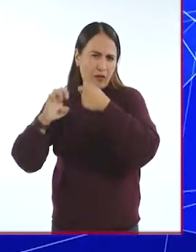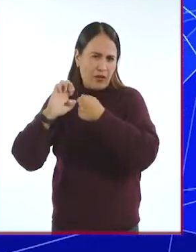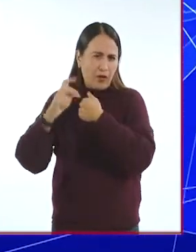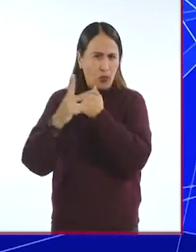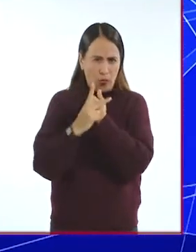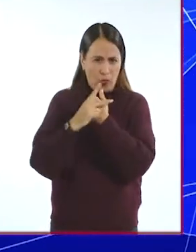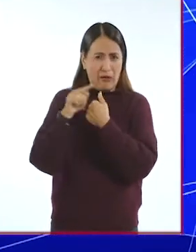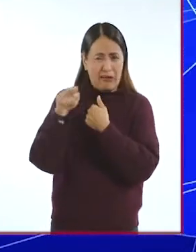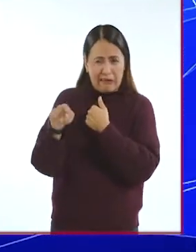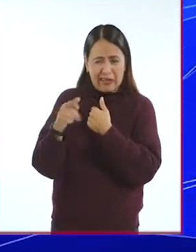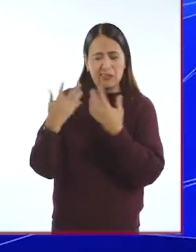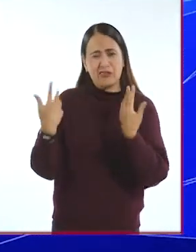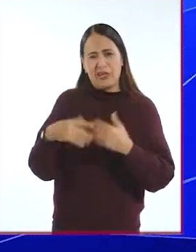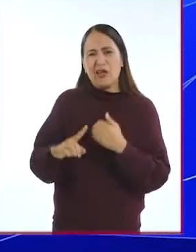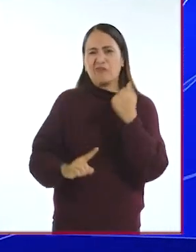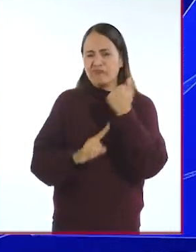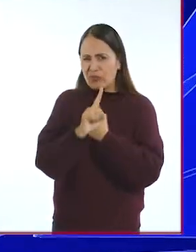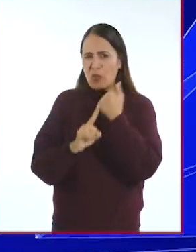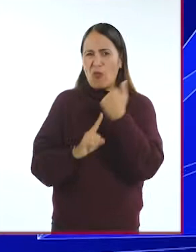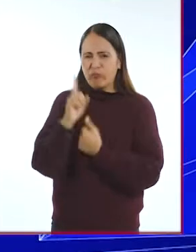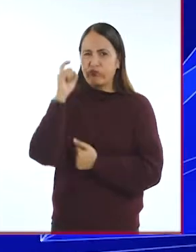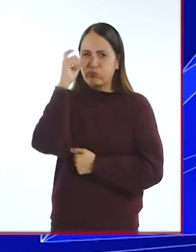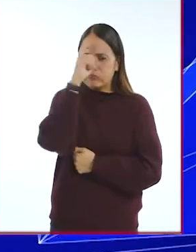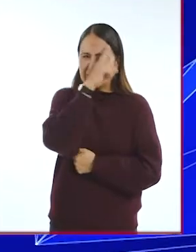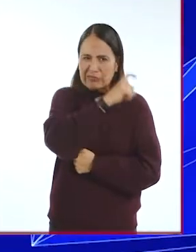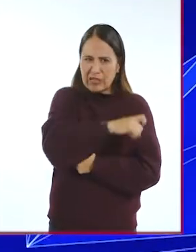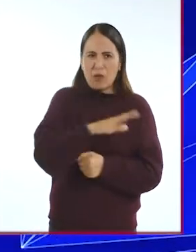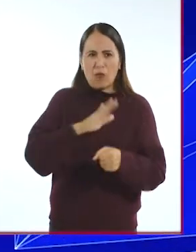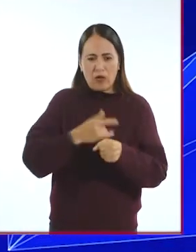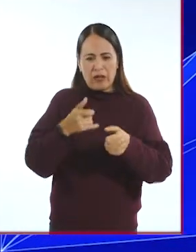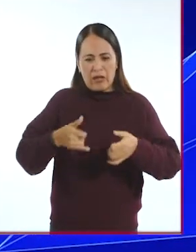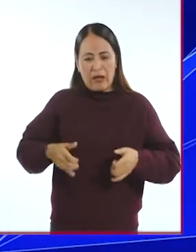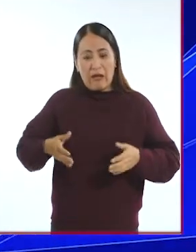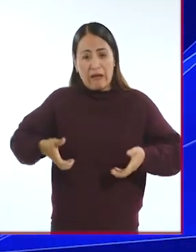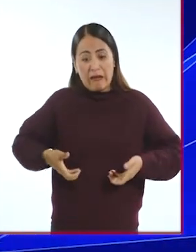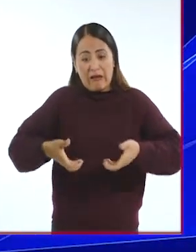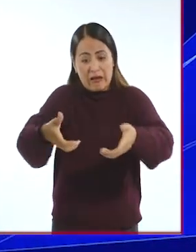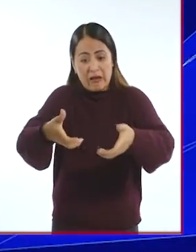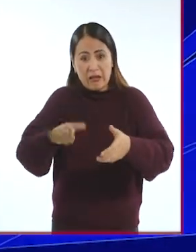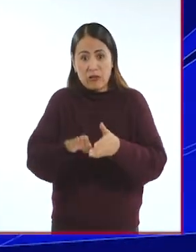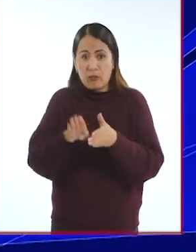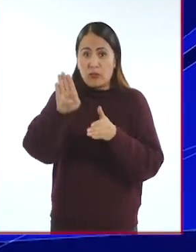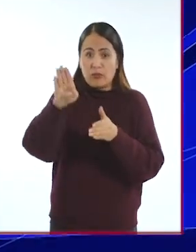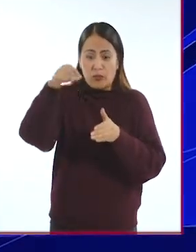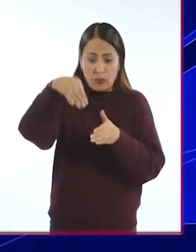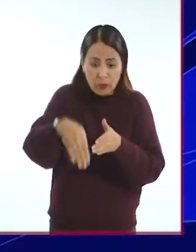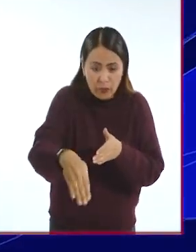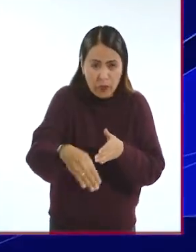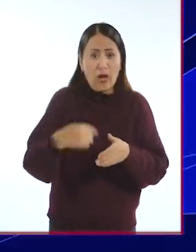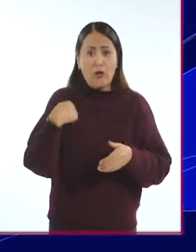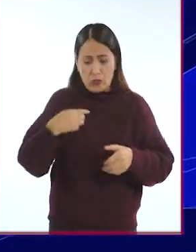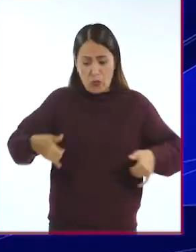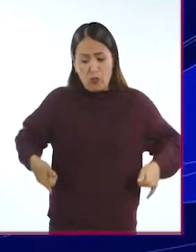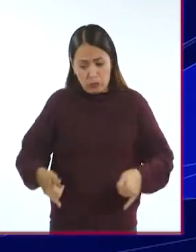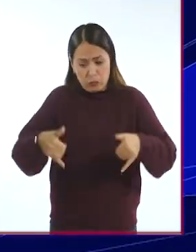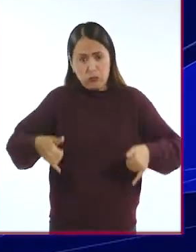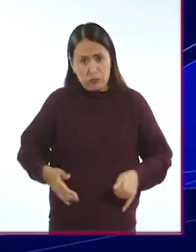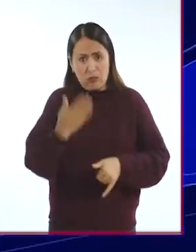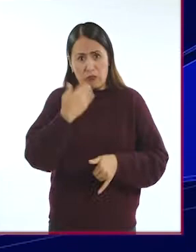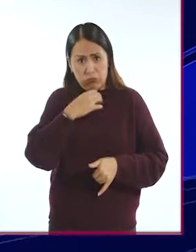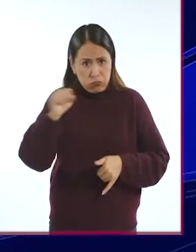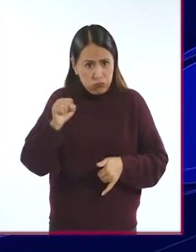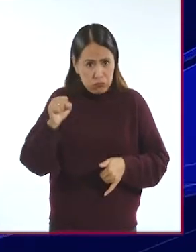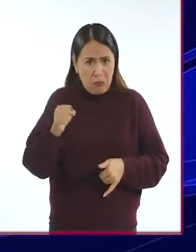es muy problemático en el sentido de que hay muchas calles que suben y bajan. Y aun cuando sé manejar la silla perfectamente, bien